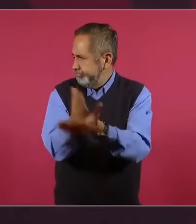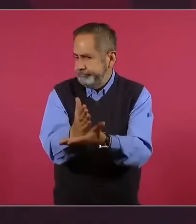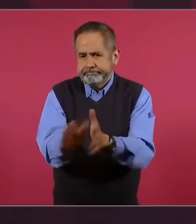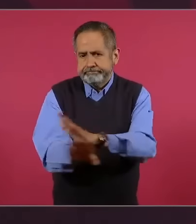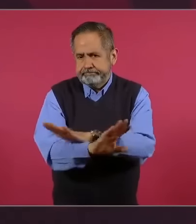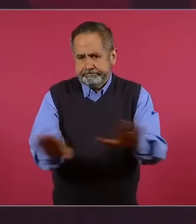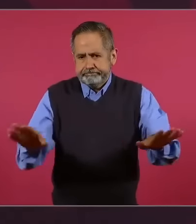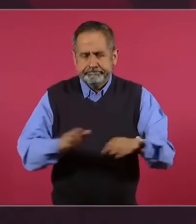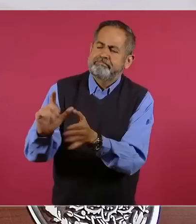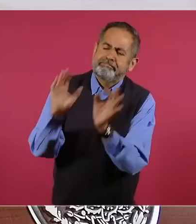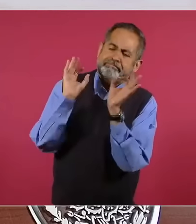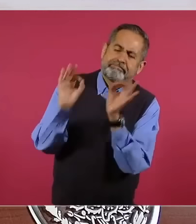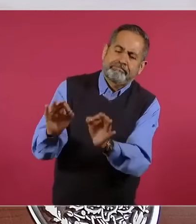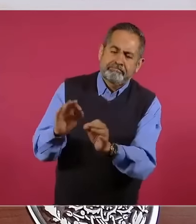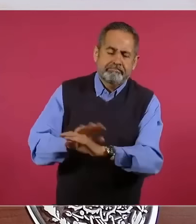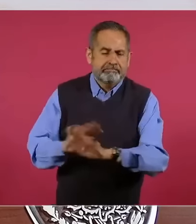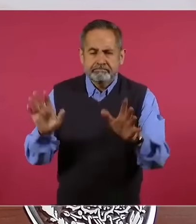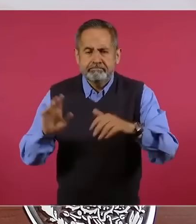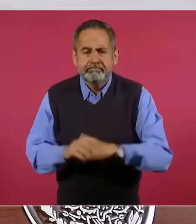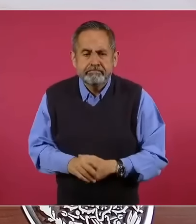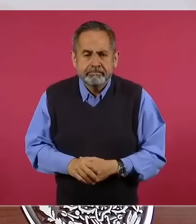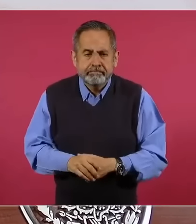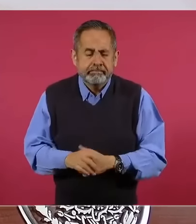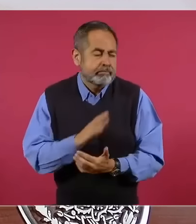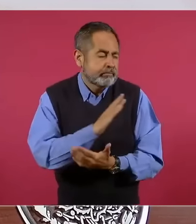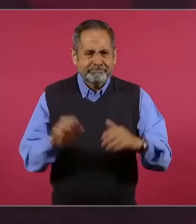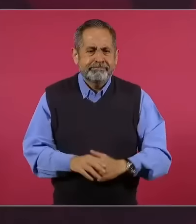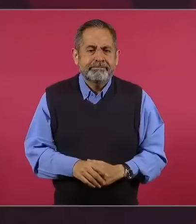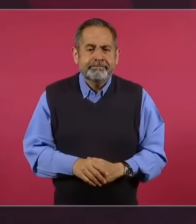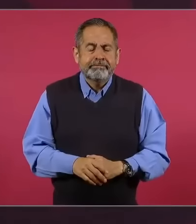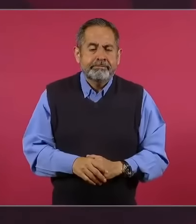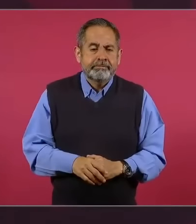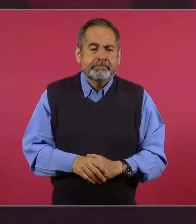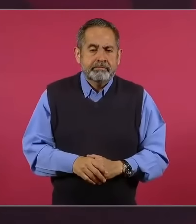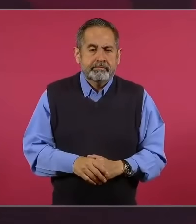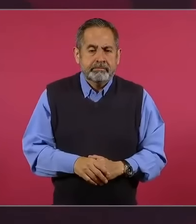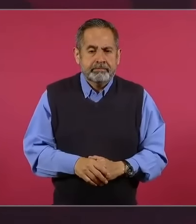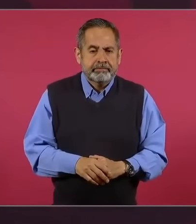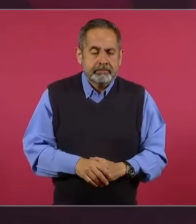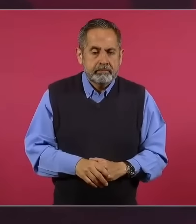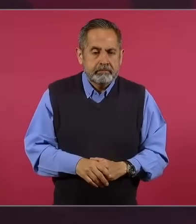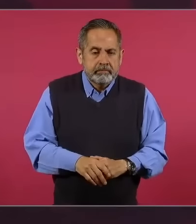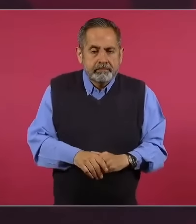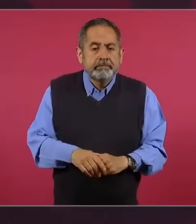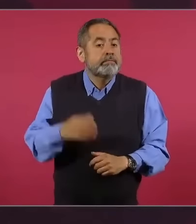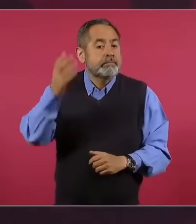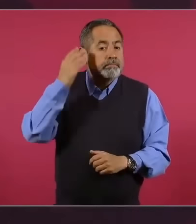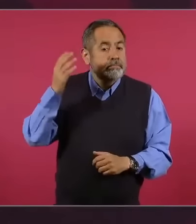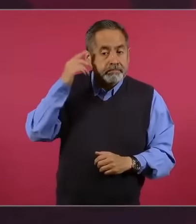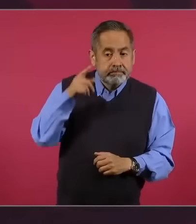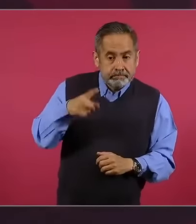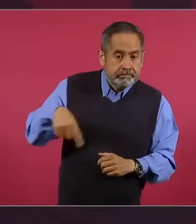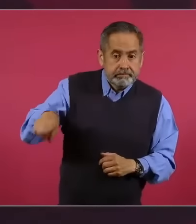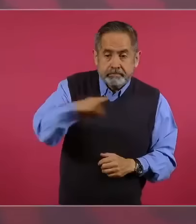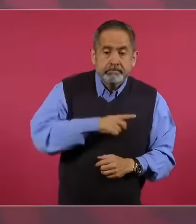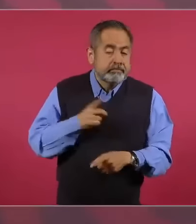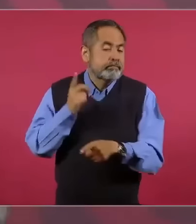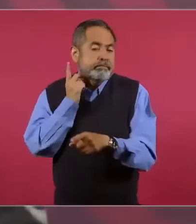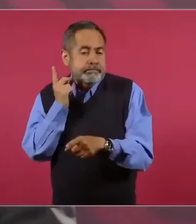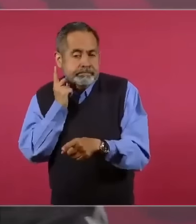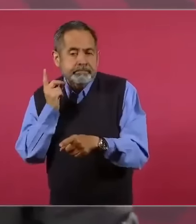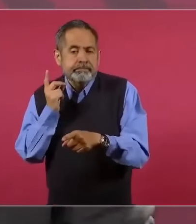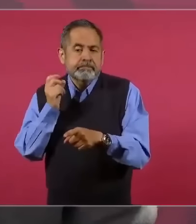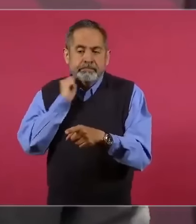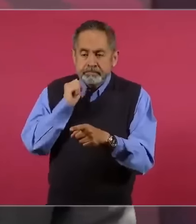Tenemos que celebrarlo. Ya no hay moches porque se le entregaba a cada diputado y luego se le